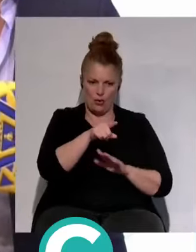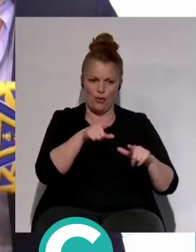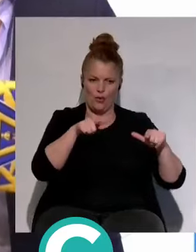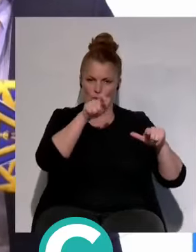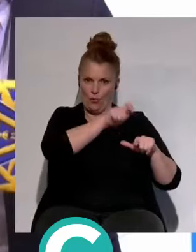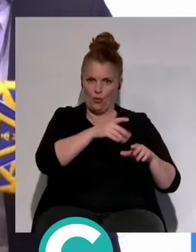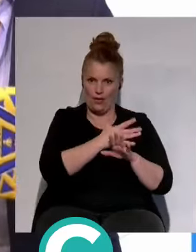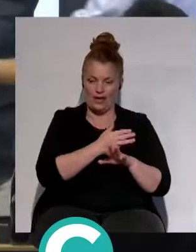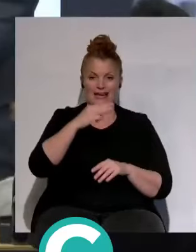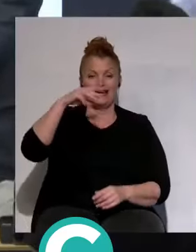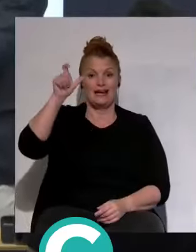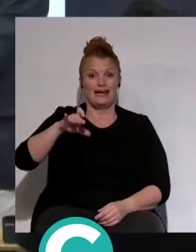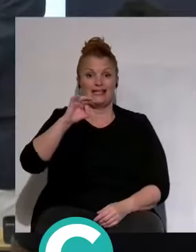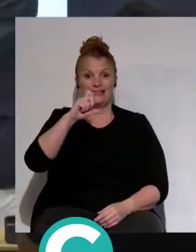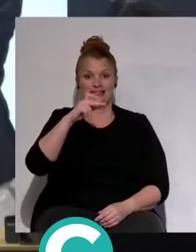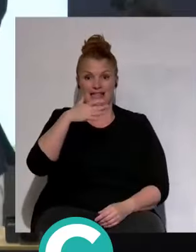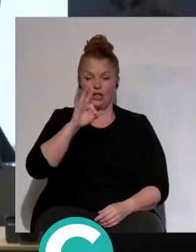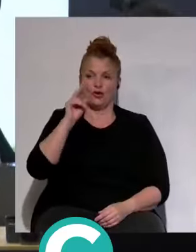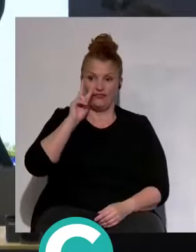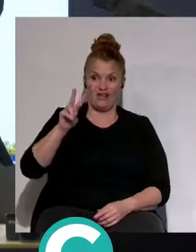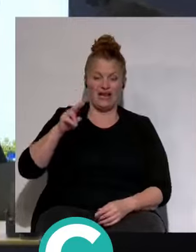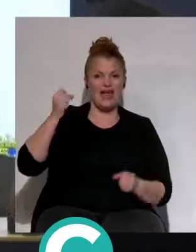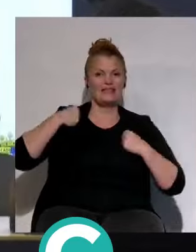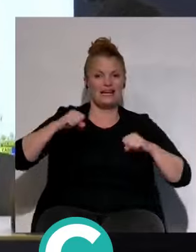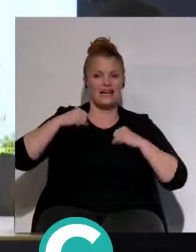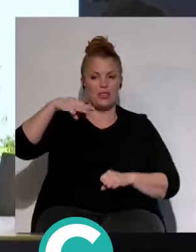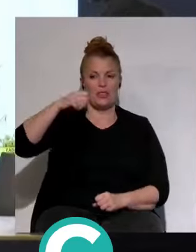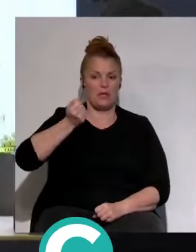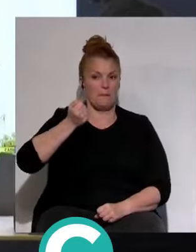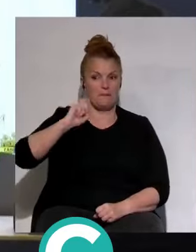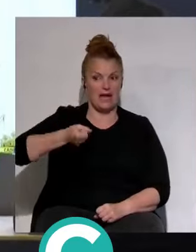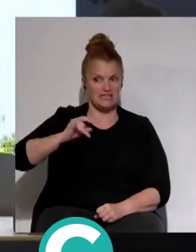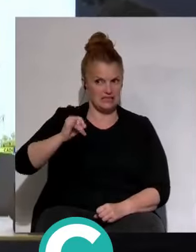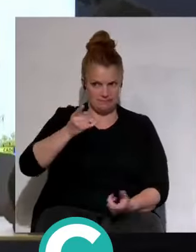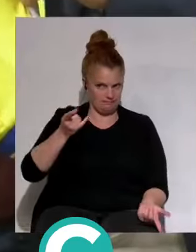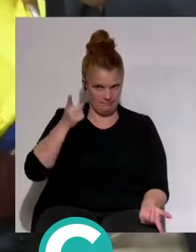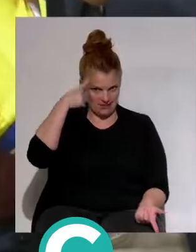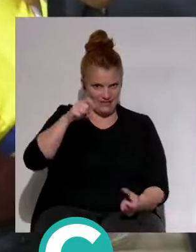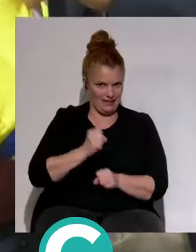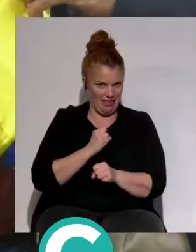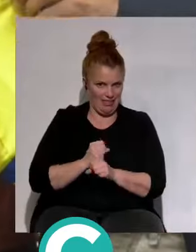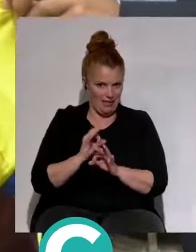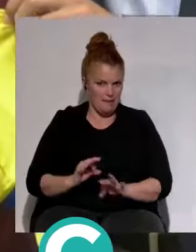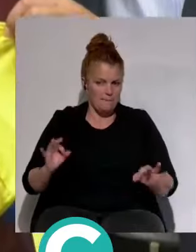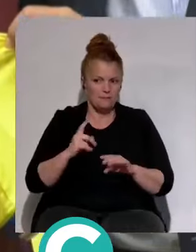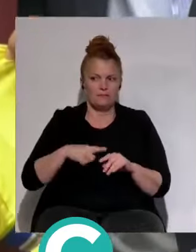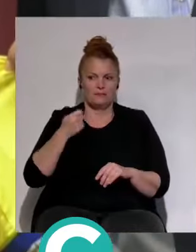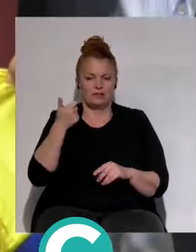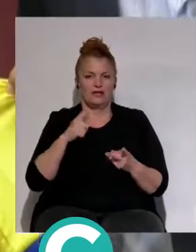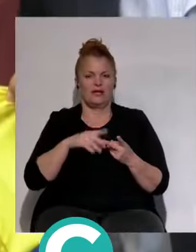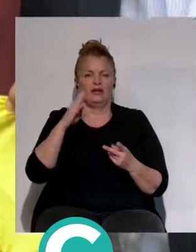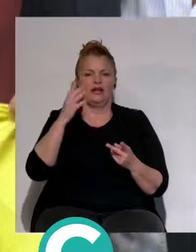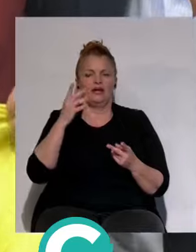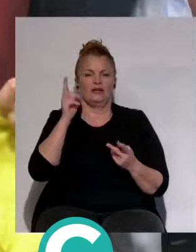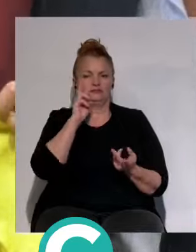Sergio, cuando viene Massi, él lo ve a entrenar y él sabe que Massi no le va a rendir lo que piensa... Lo que pienso yo, Daniel Pérez, que está en un sofá, y